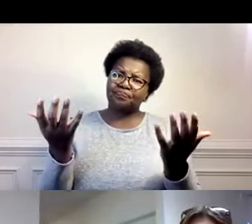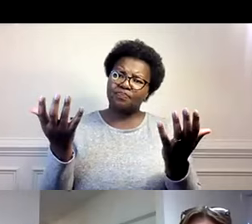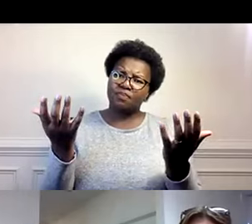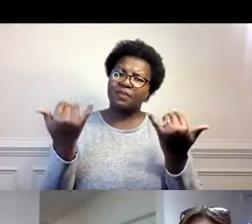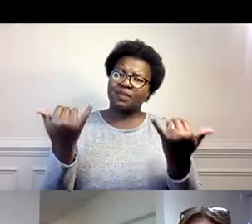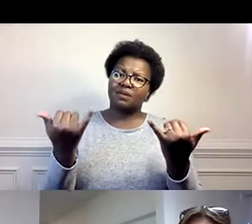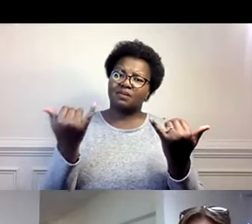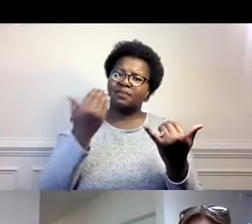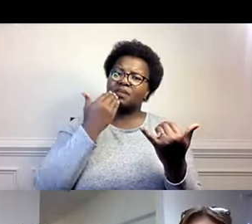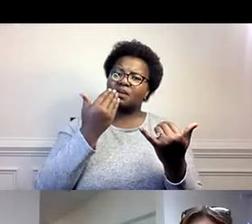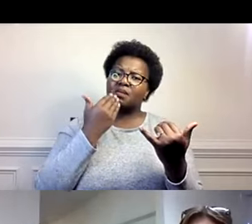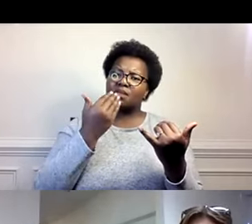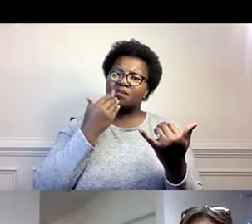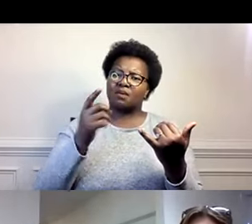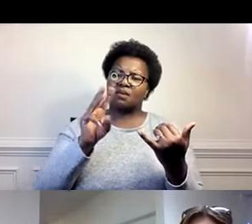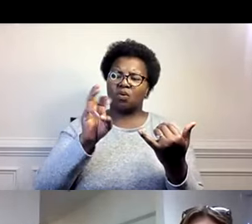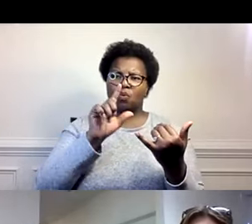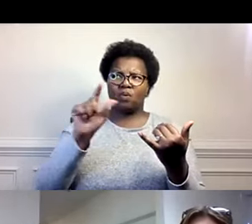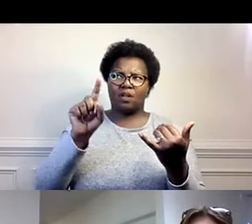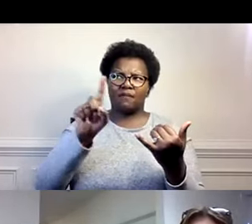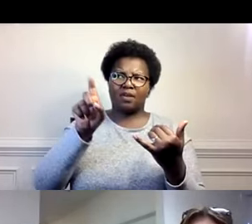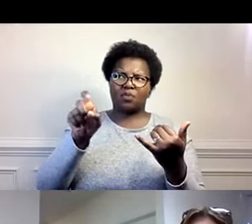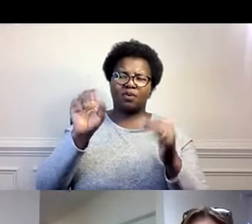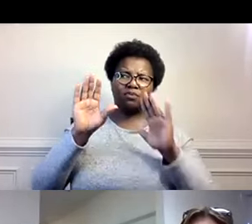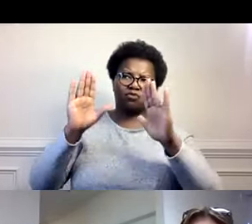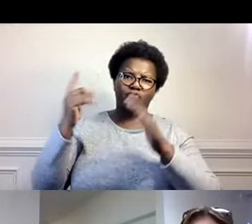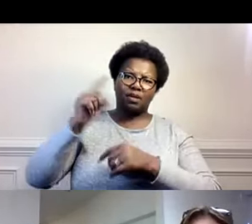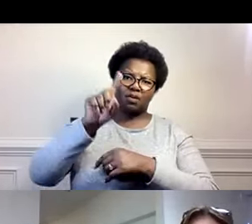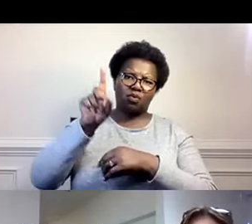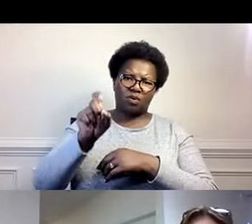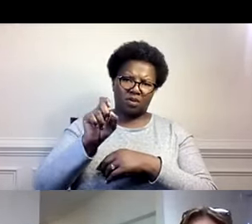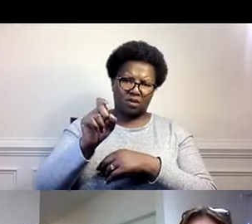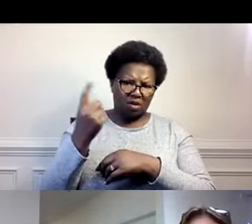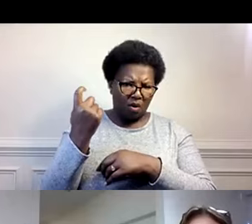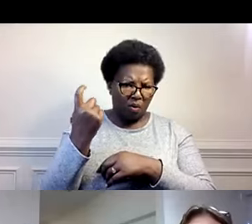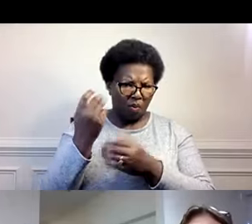Entonces. Y gracias por esa pregunta, Will. Excelentísima pregunta.